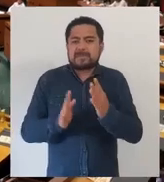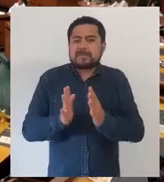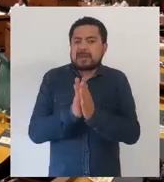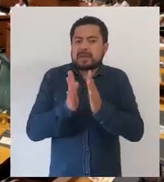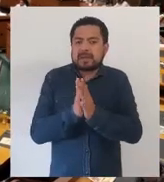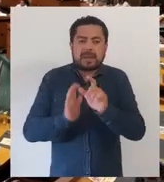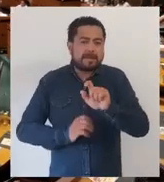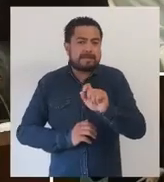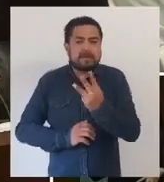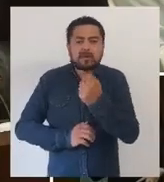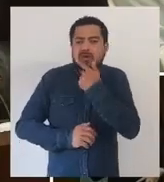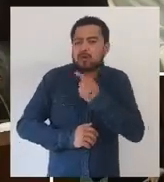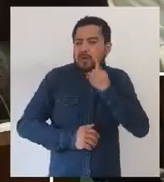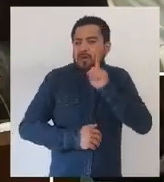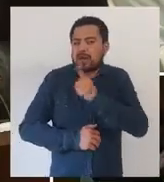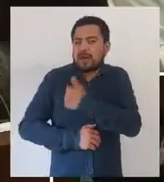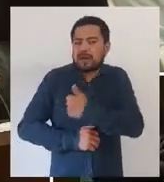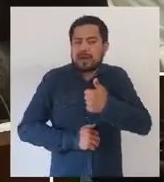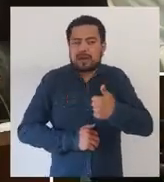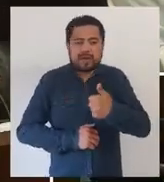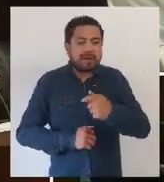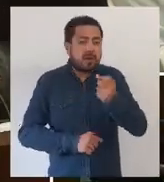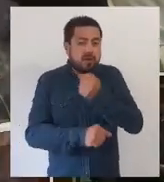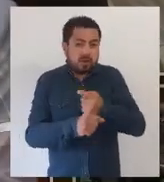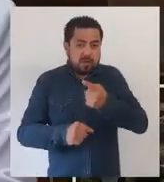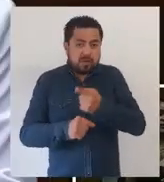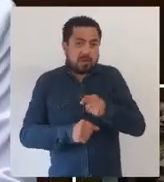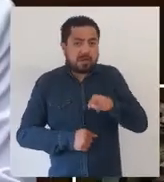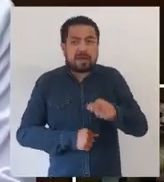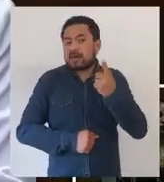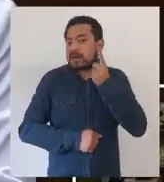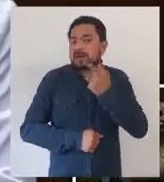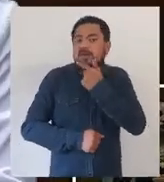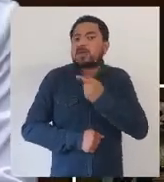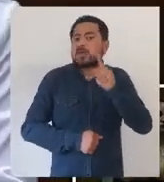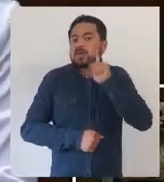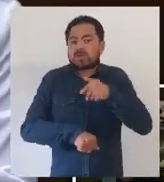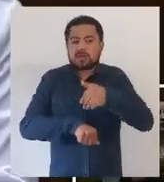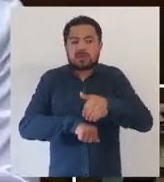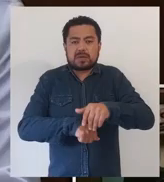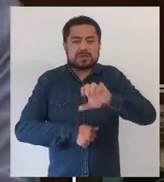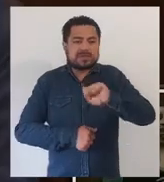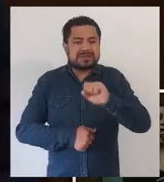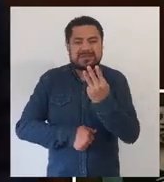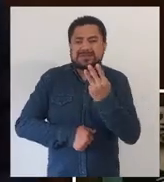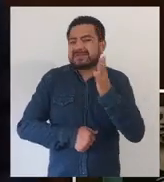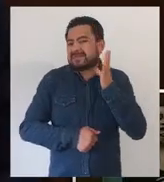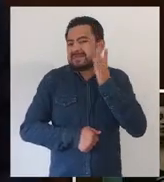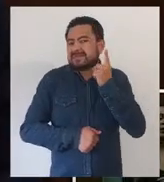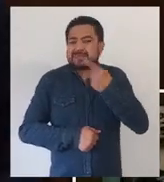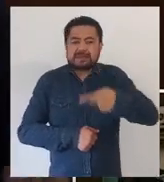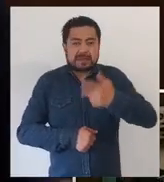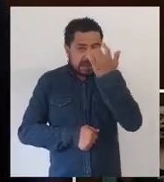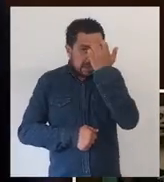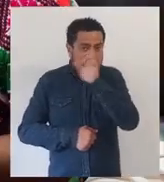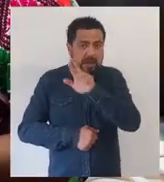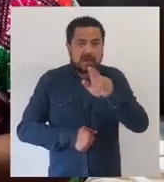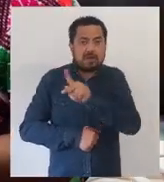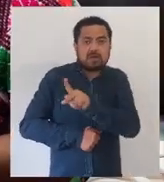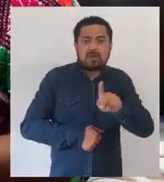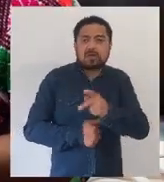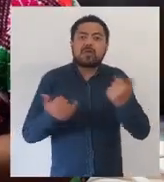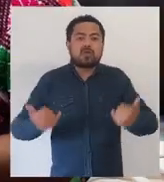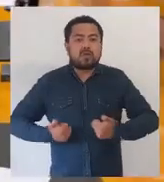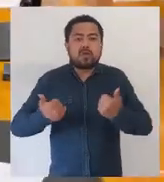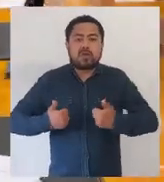parlamentarias y 23 parlamentarios. En su oportunidad, diputadas y diputados de la 63ª Legislatura reconocieron